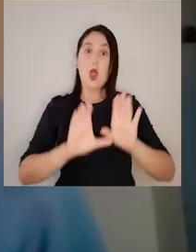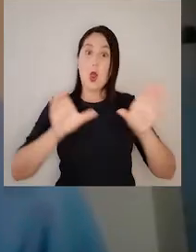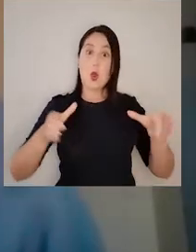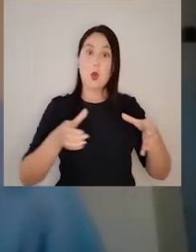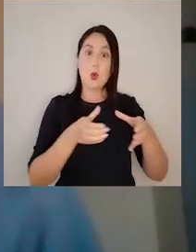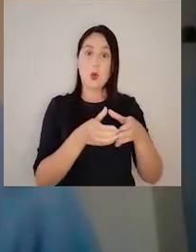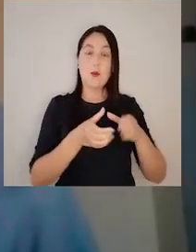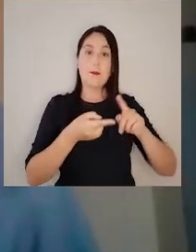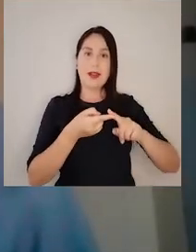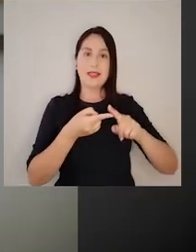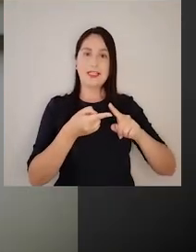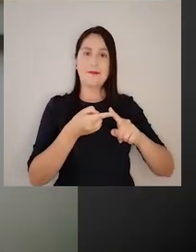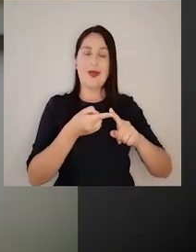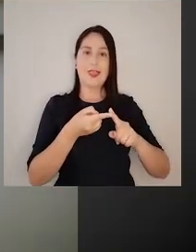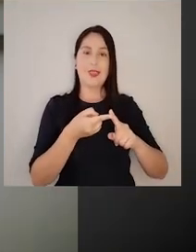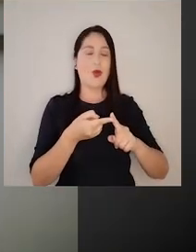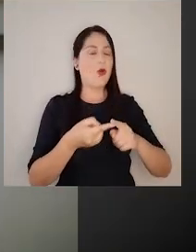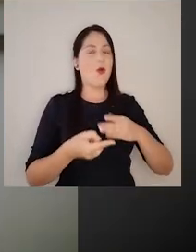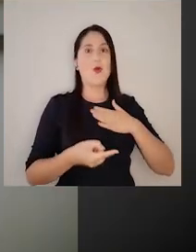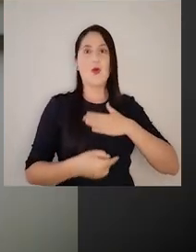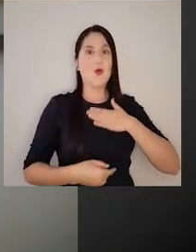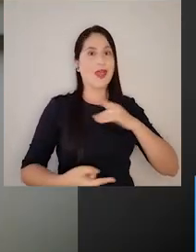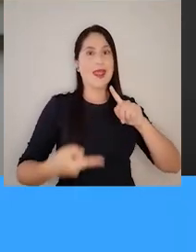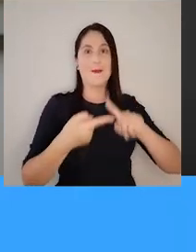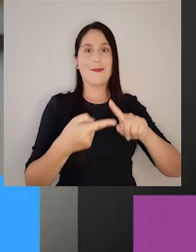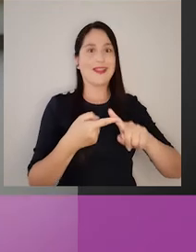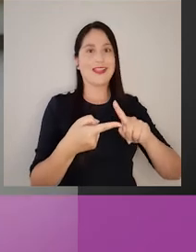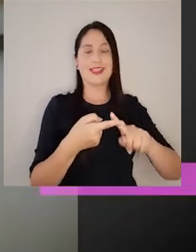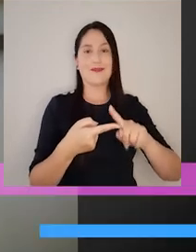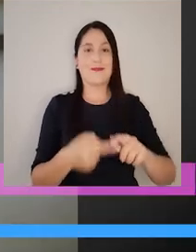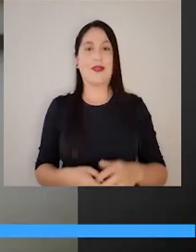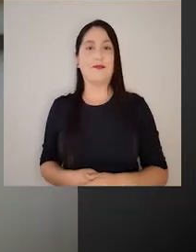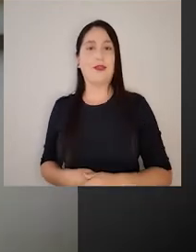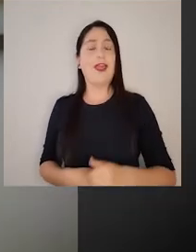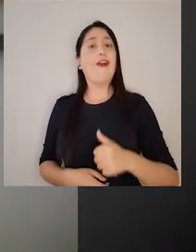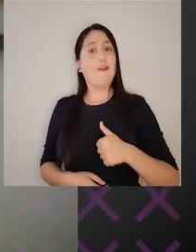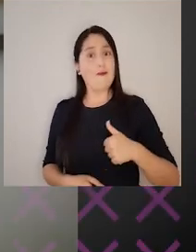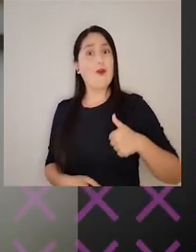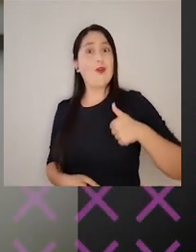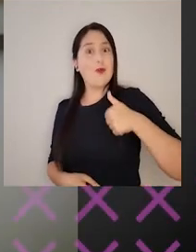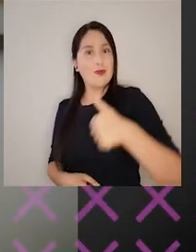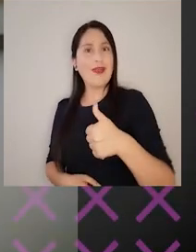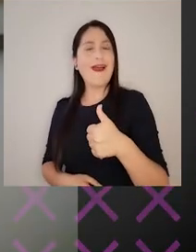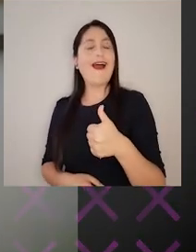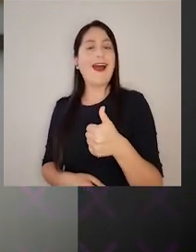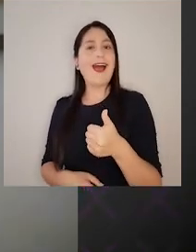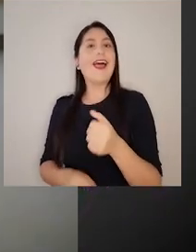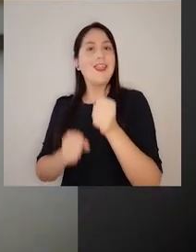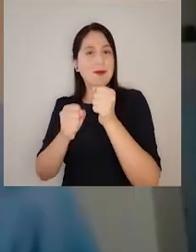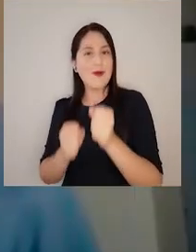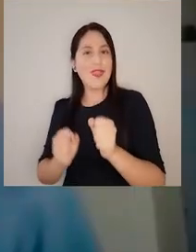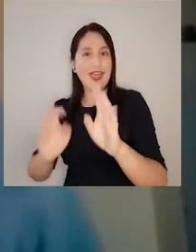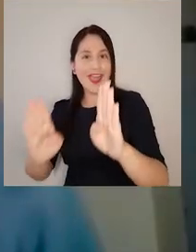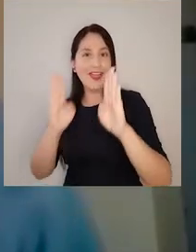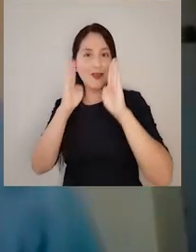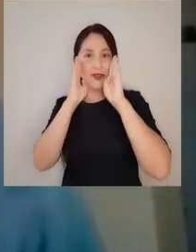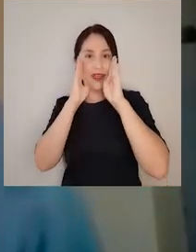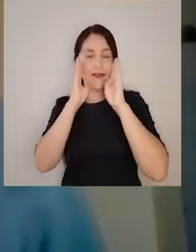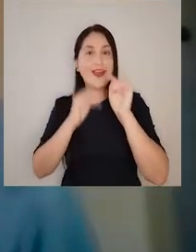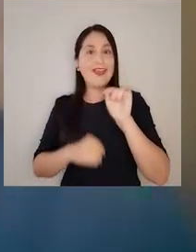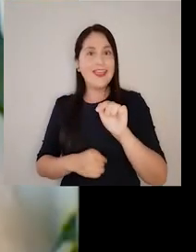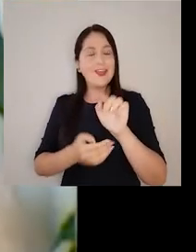estaban muy embalados. Tenía una disposición tremenda a escucharnos. Y eso es